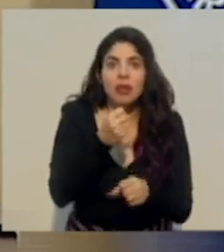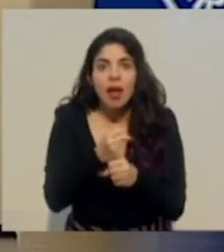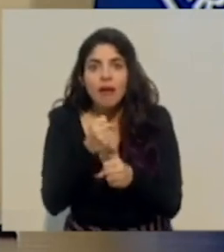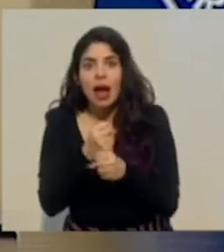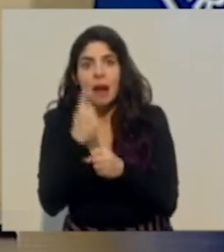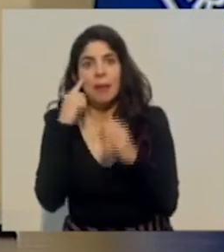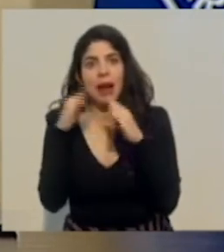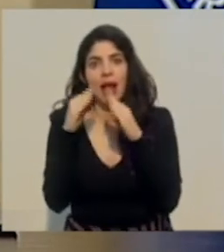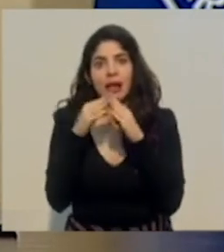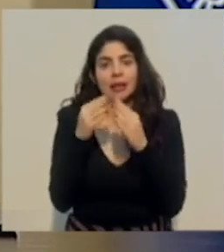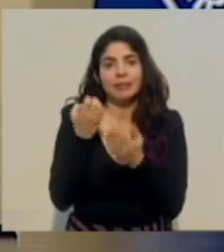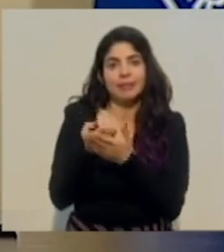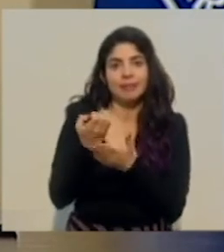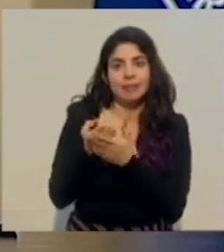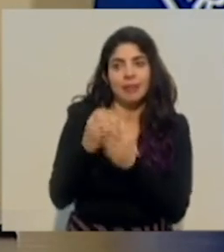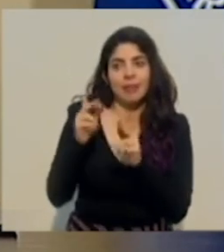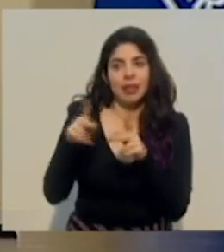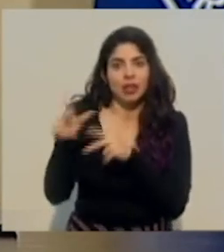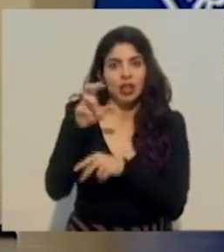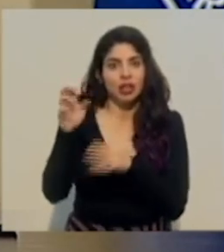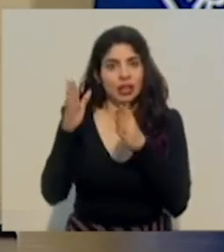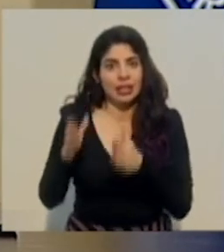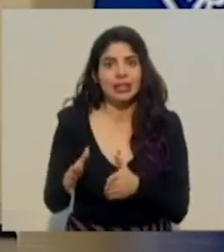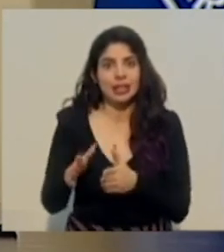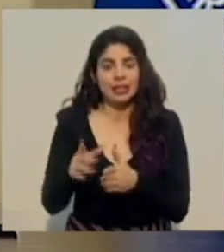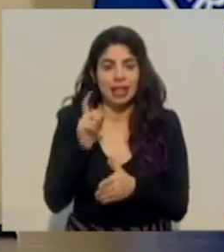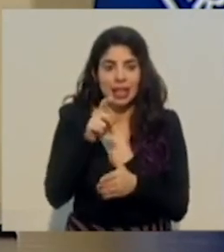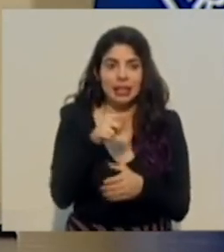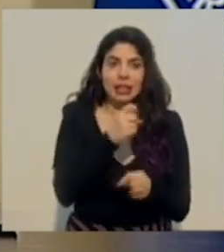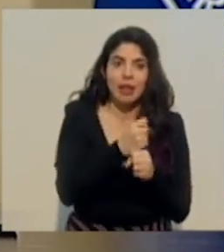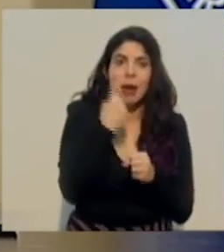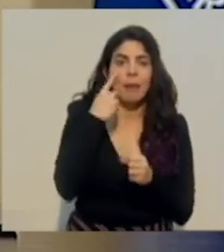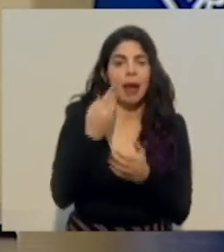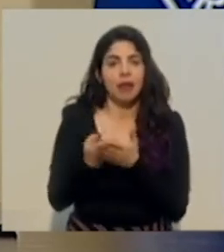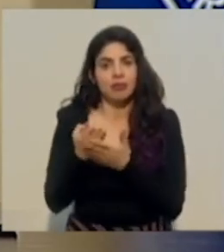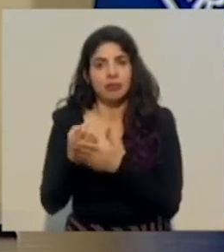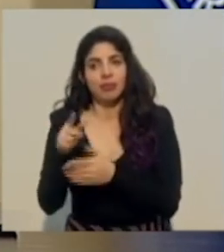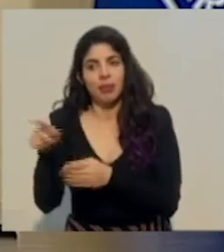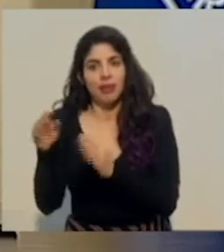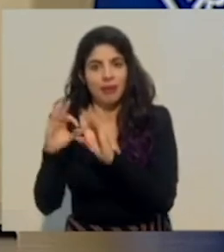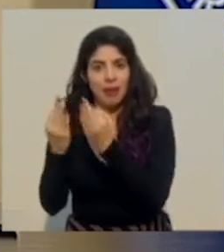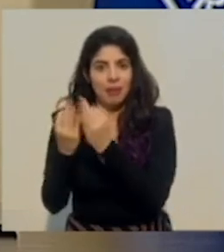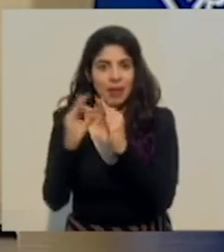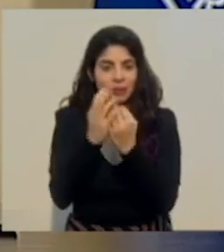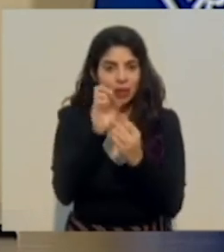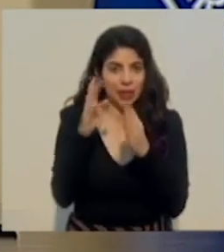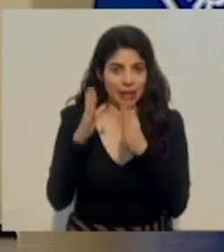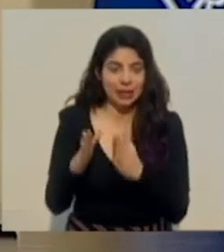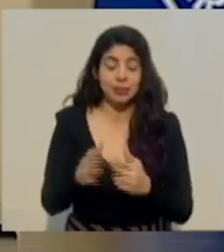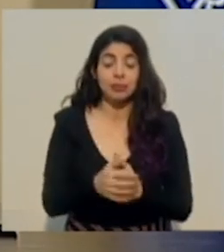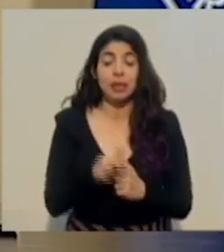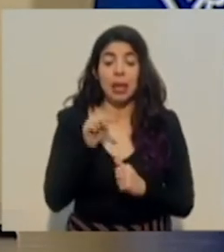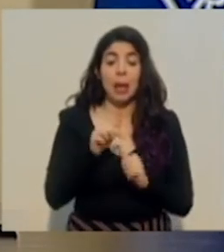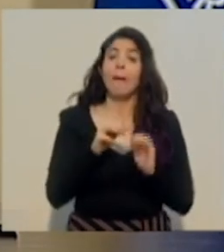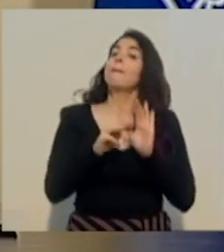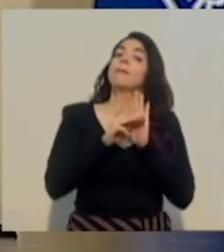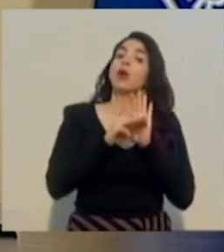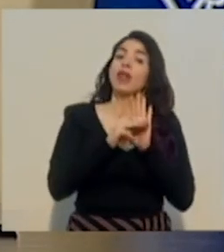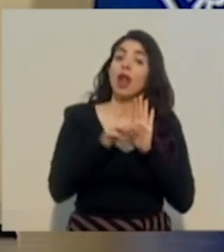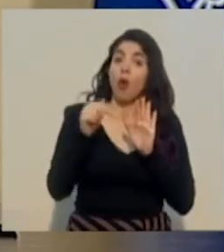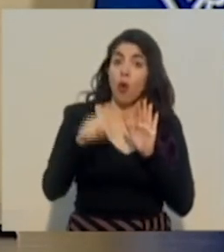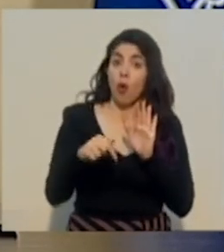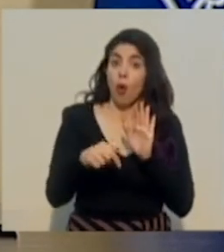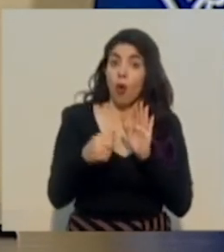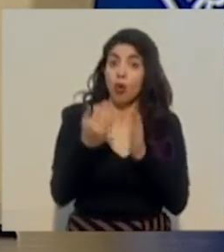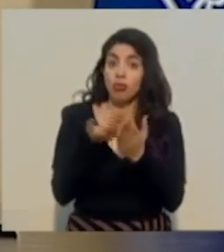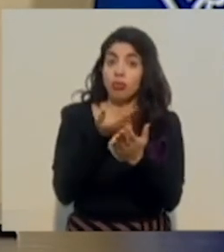personas costarricenses. Este modelo que hoy se plantea y que no es casual que